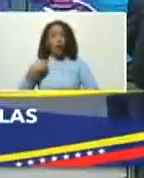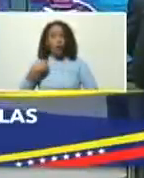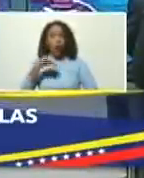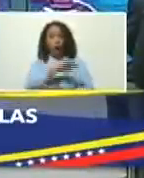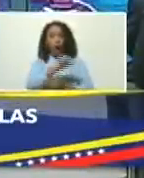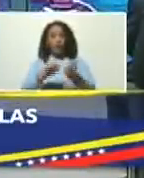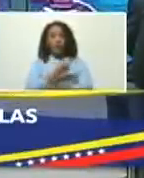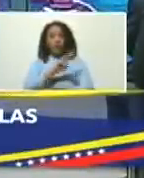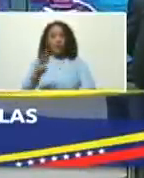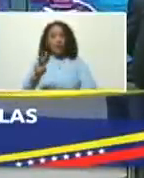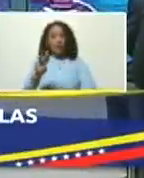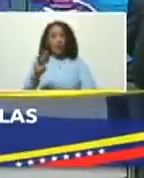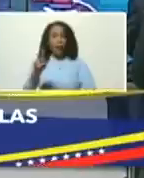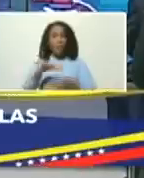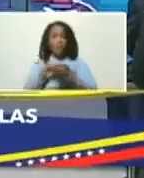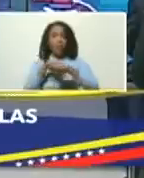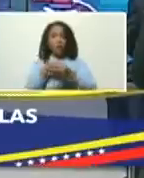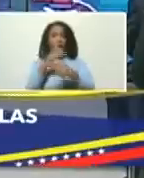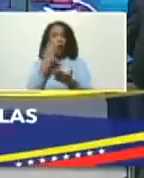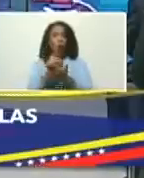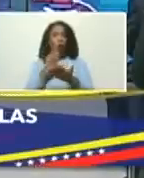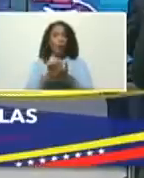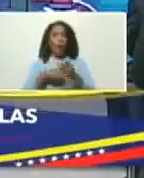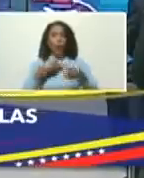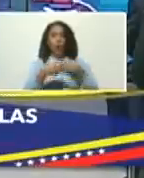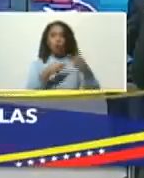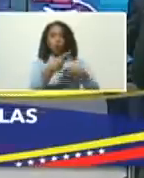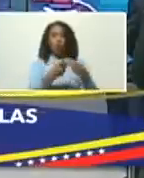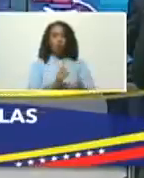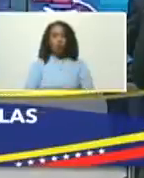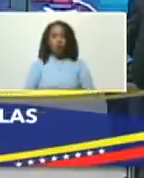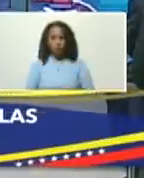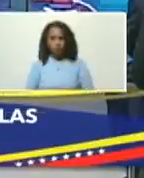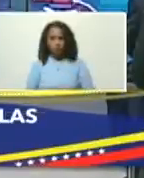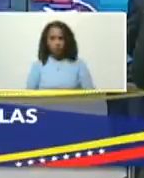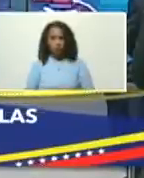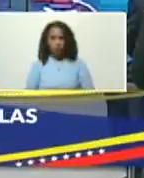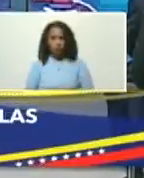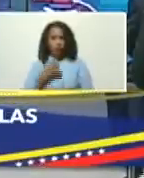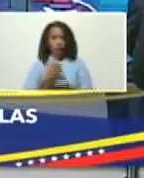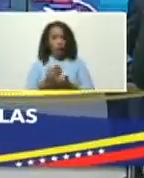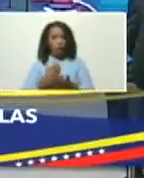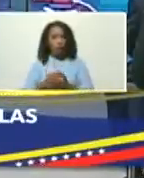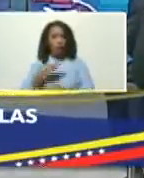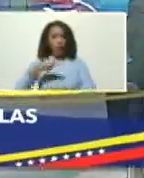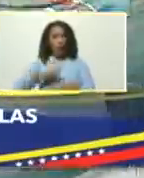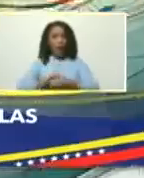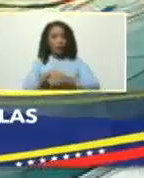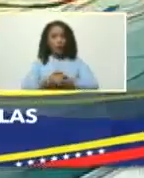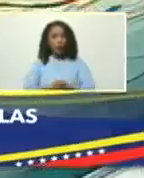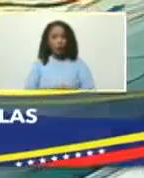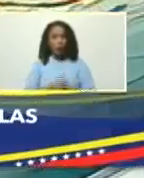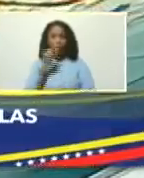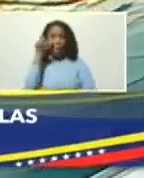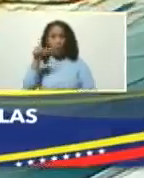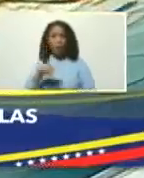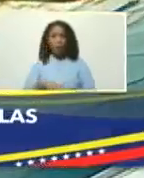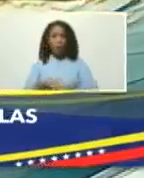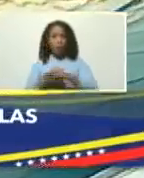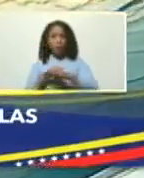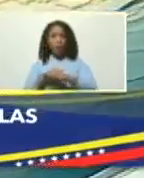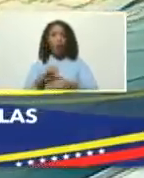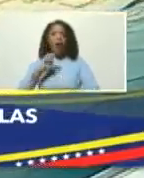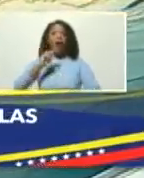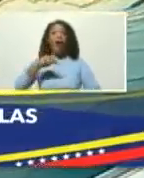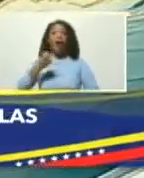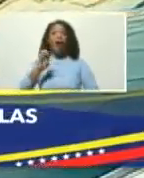viceministro de economía productiva economista Héctor Silva bueno bueno nos diera su visual